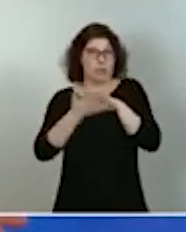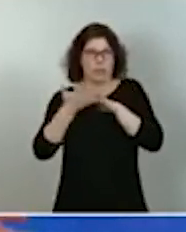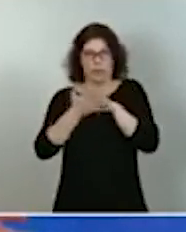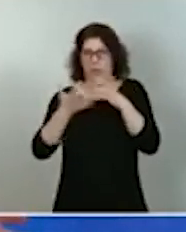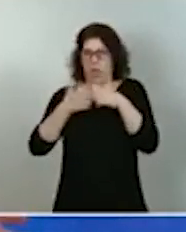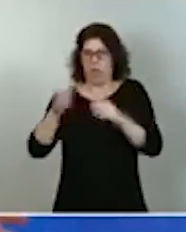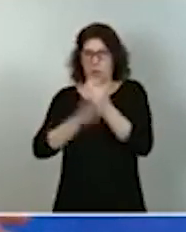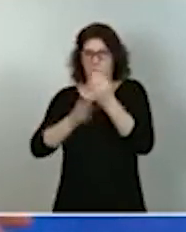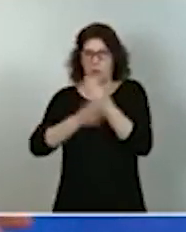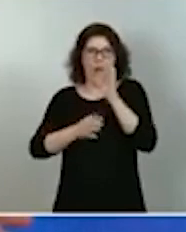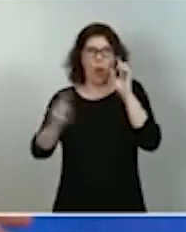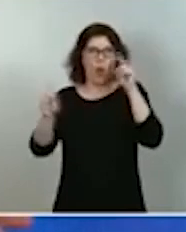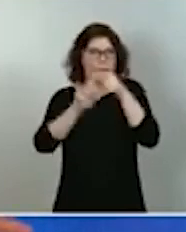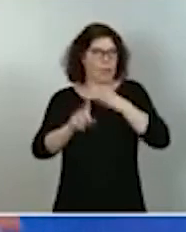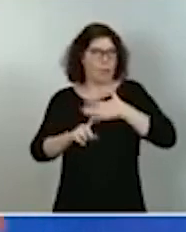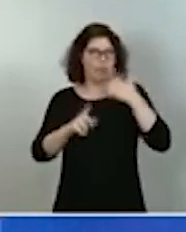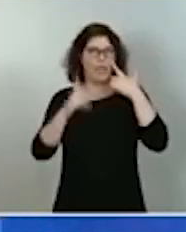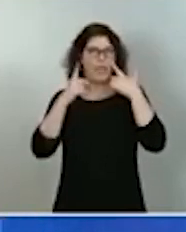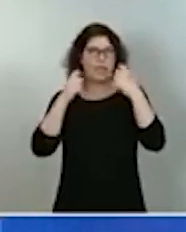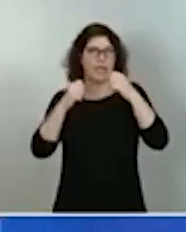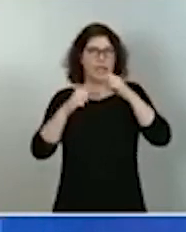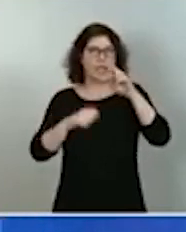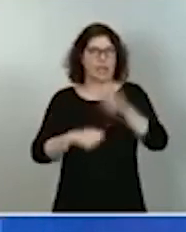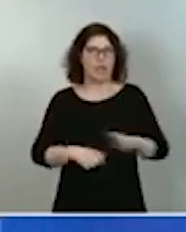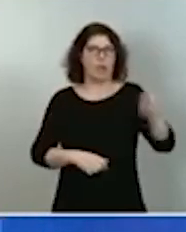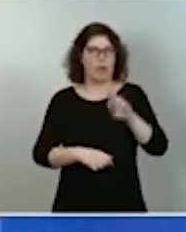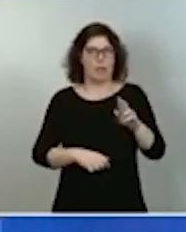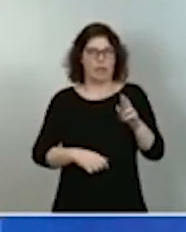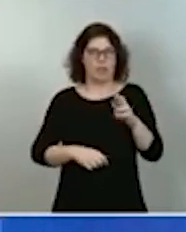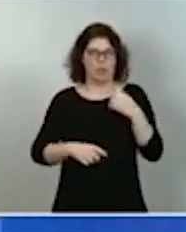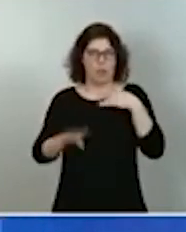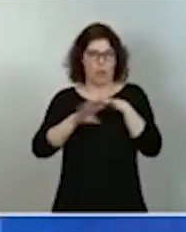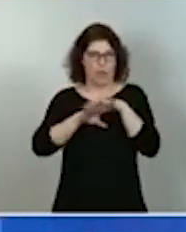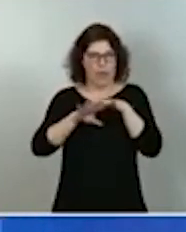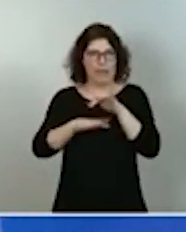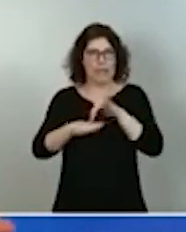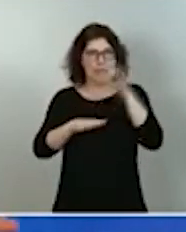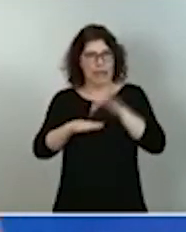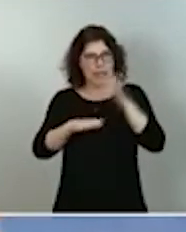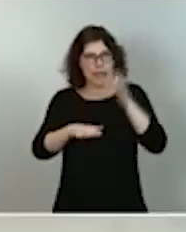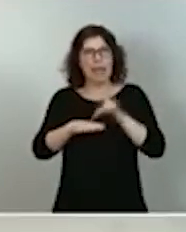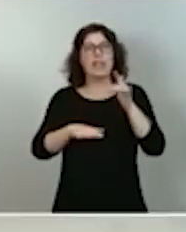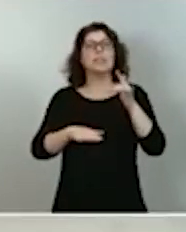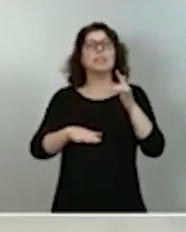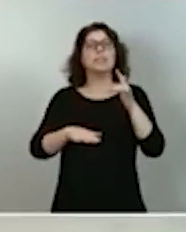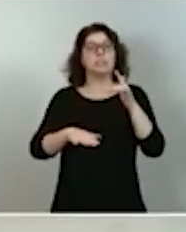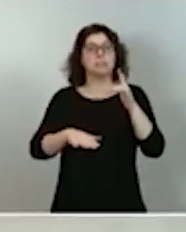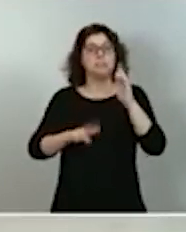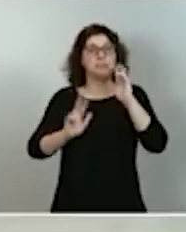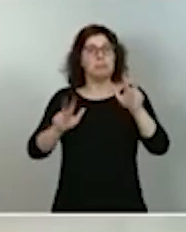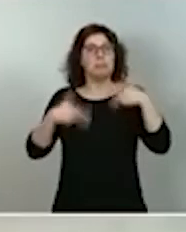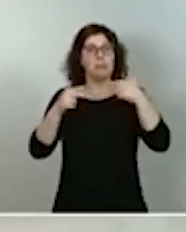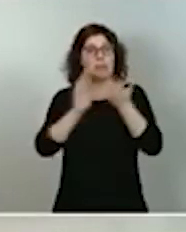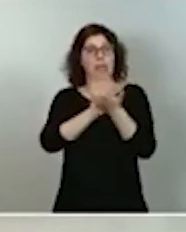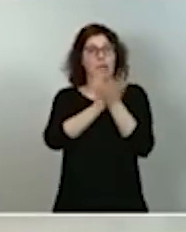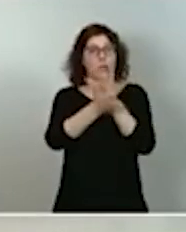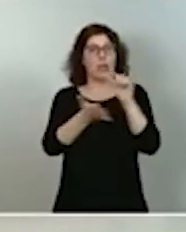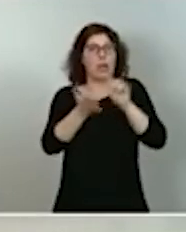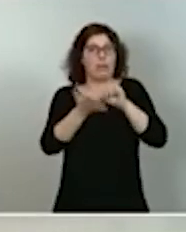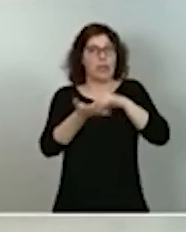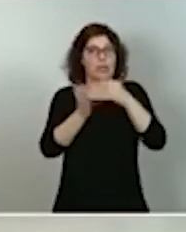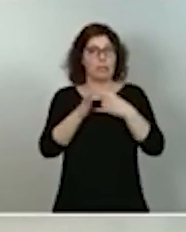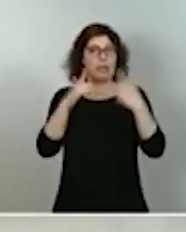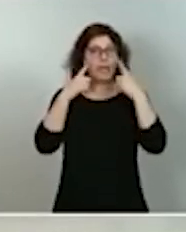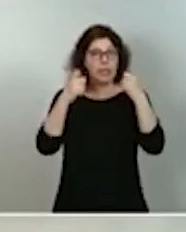de energías renovables, unas redes resilientes y digitalizadas que acompañen esta rápida transformación del sistema energético, constituye